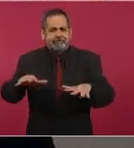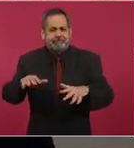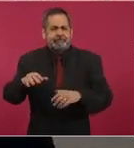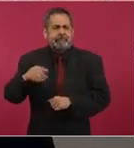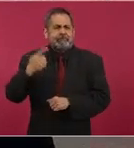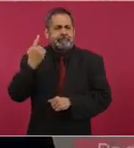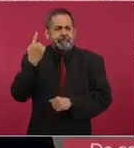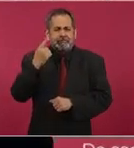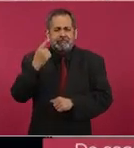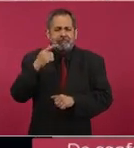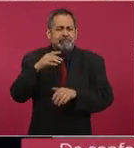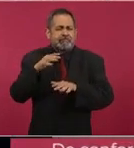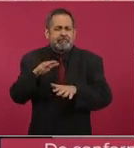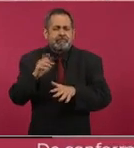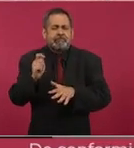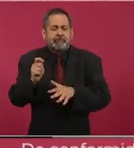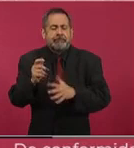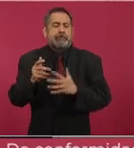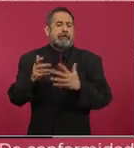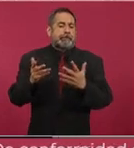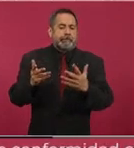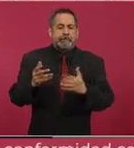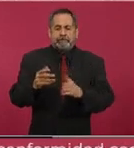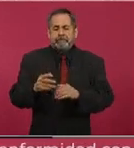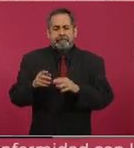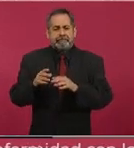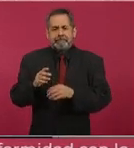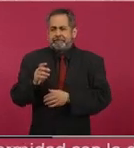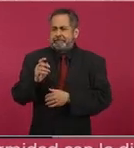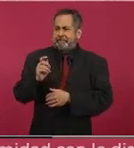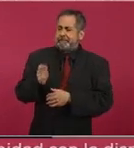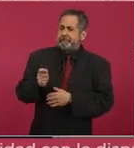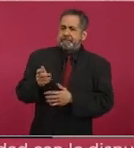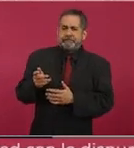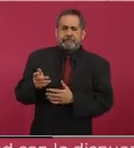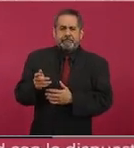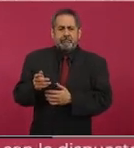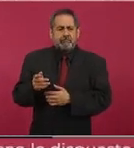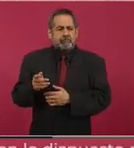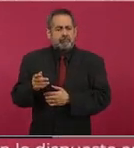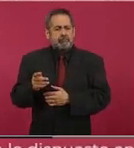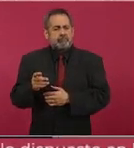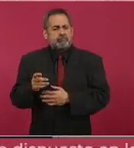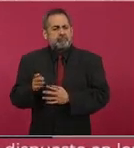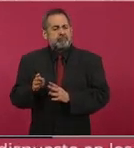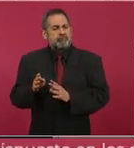cómo se atiende